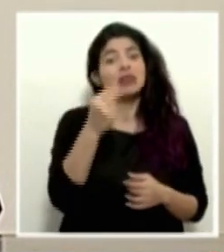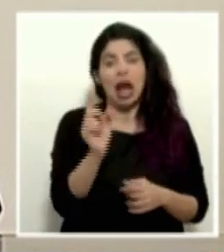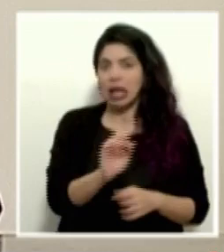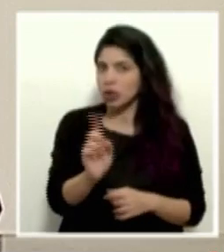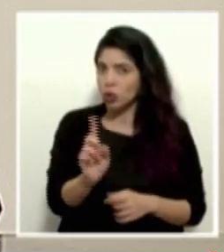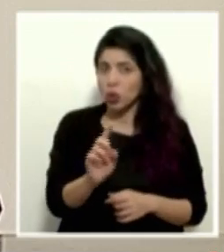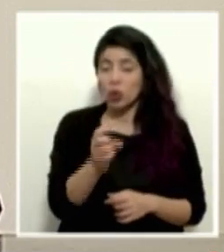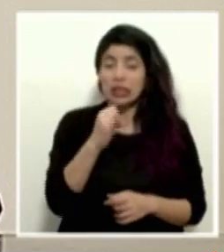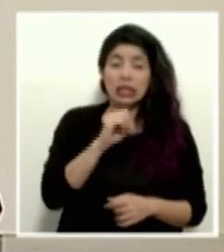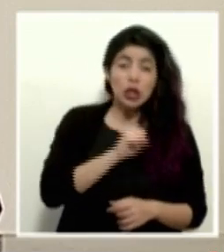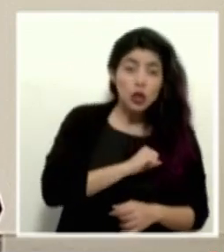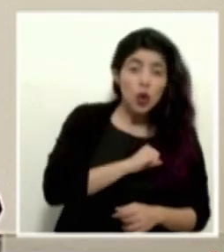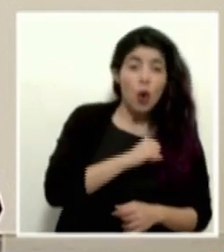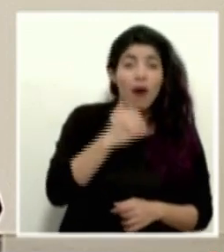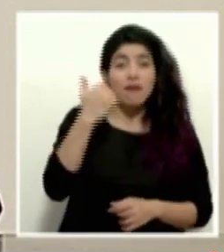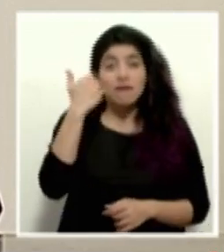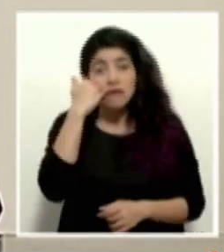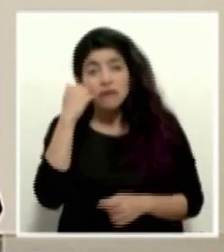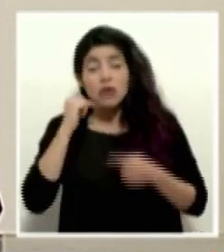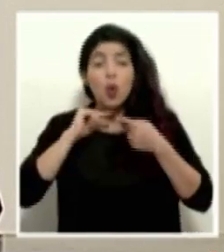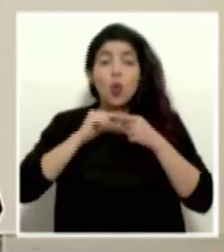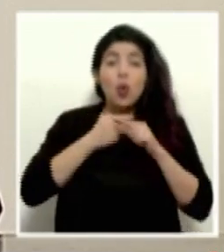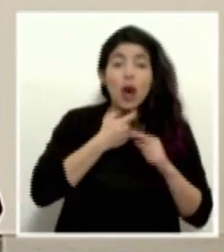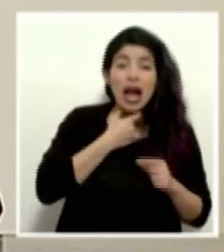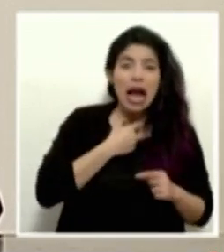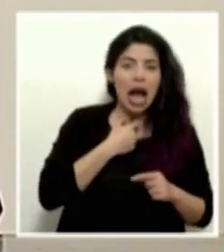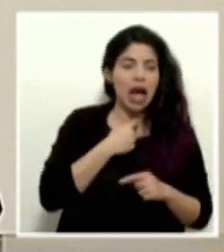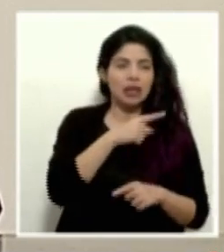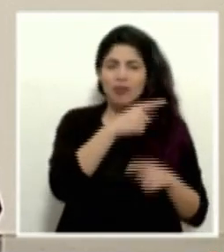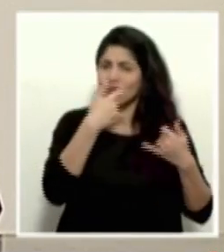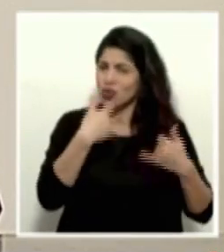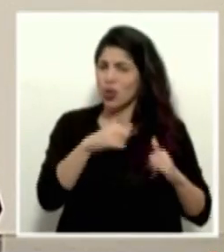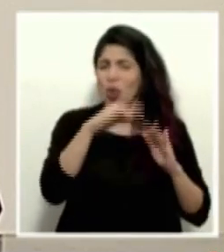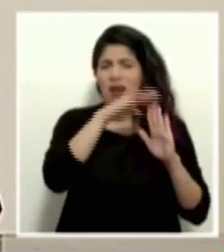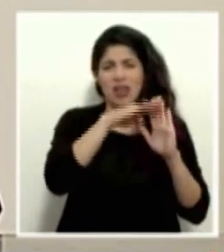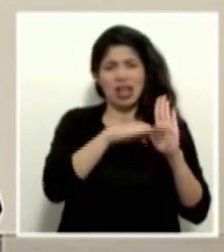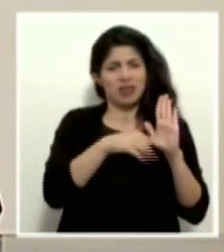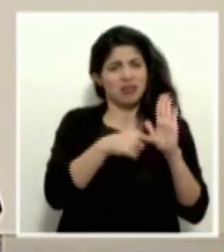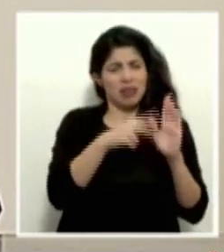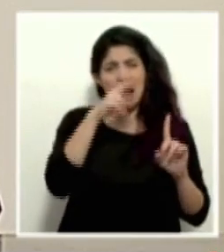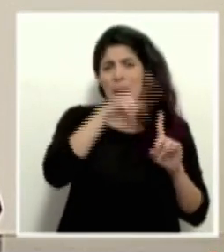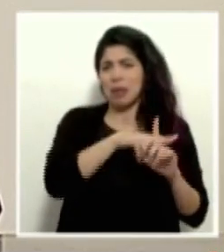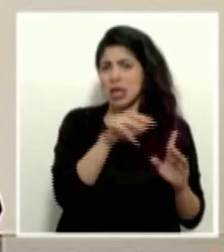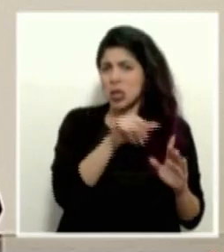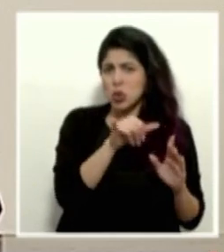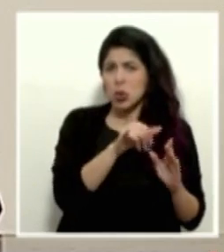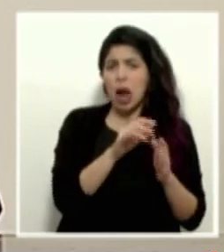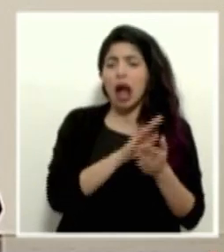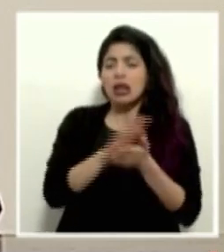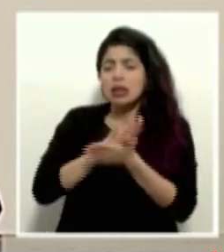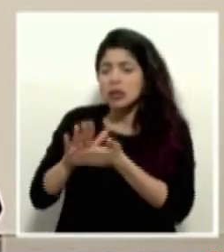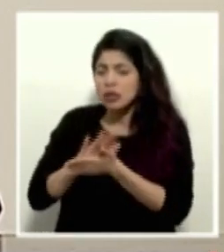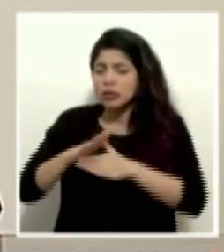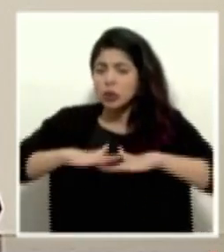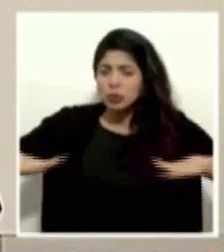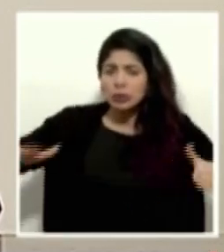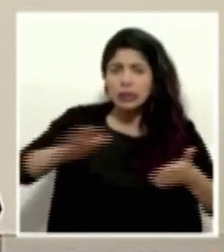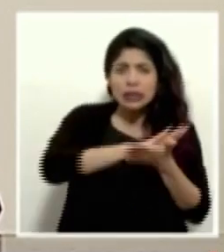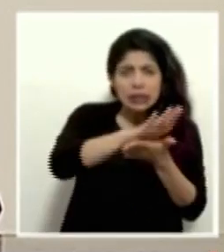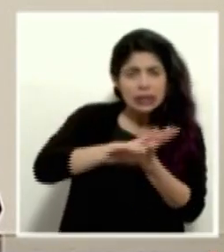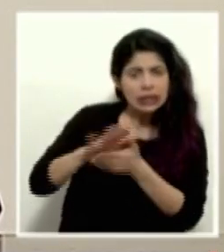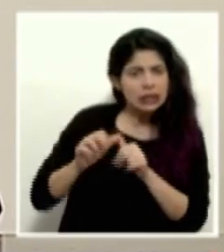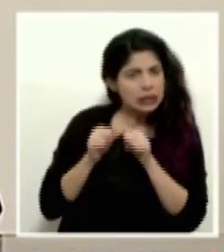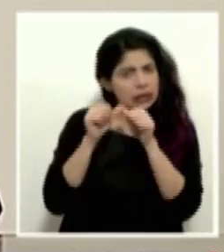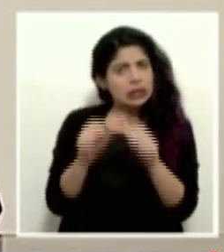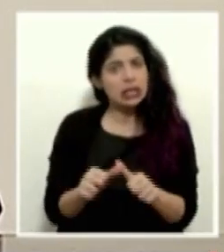casa, que esté con toso, con fiebre, con dolor de garganta, eso sigue estando siempre muy vigente, la desinfección de las superficies en los